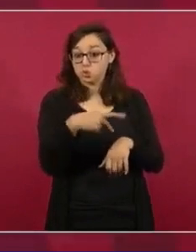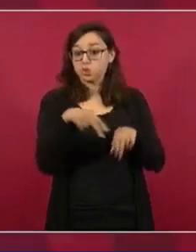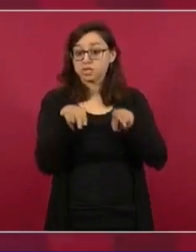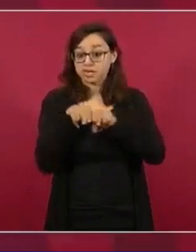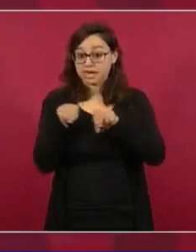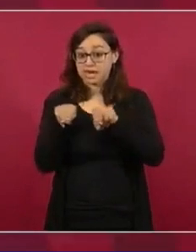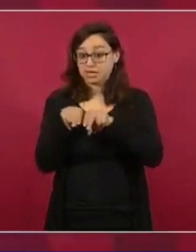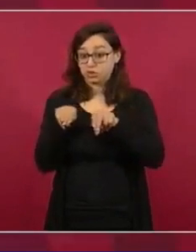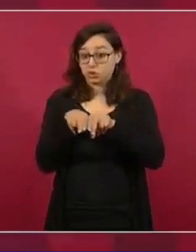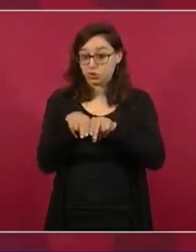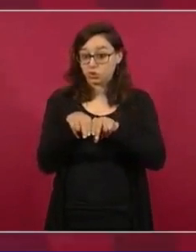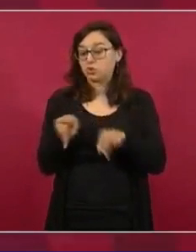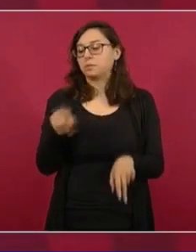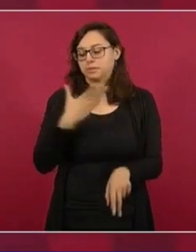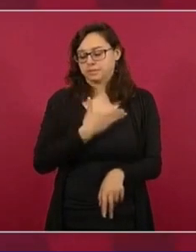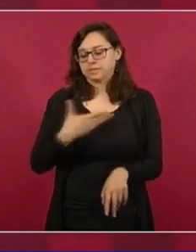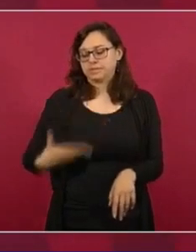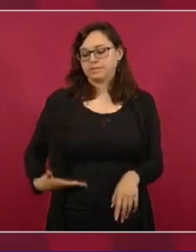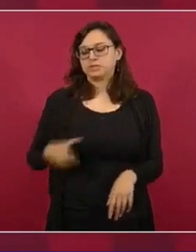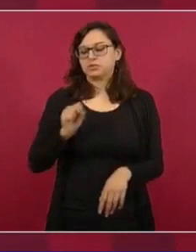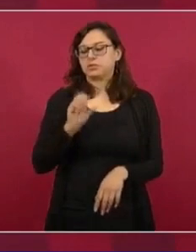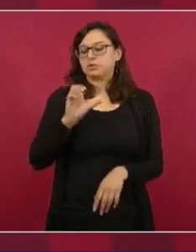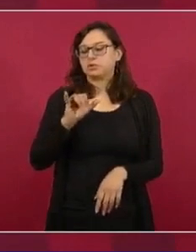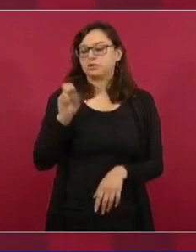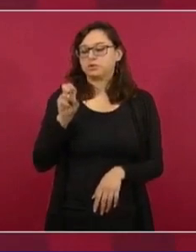llegó a ser presidente presidente de la Corte.